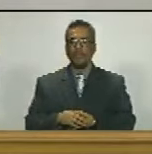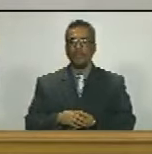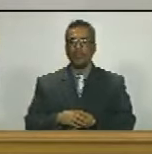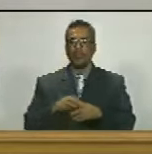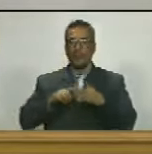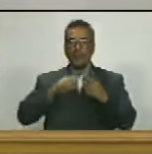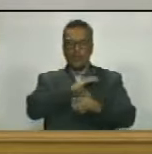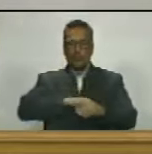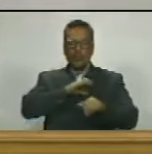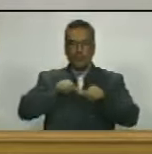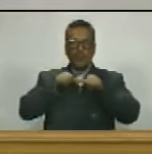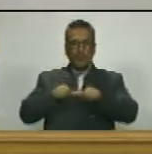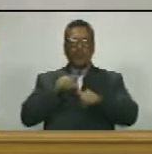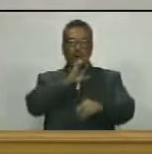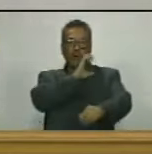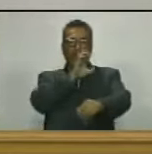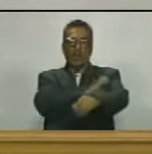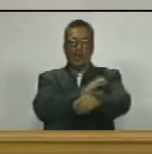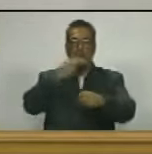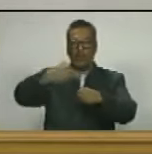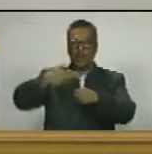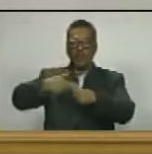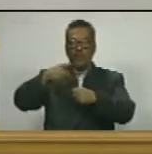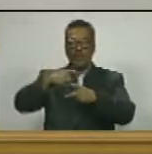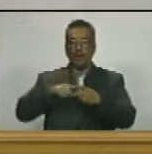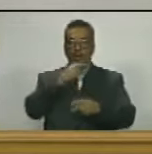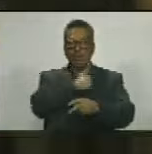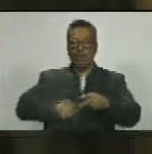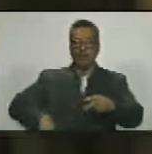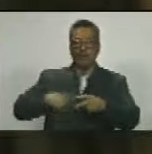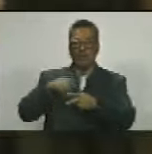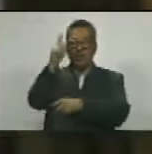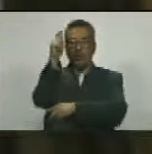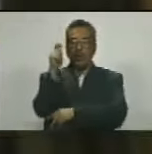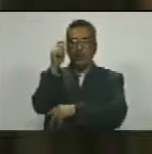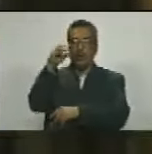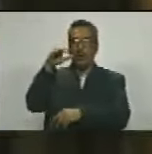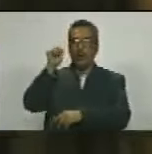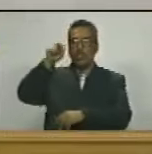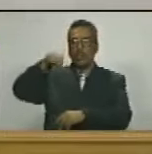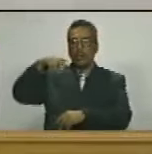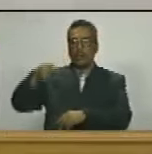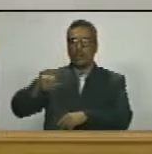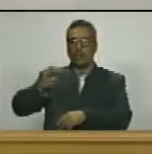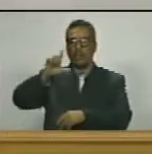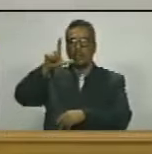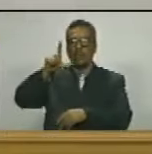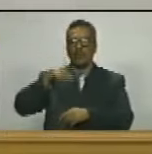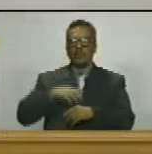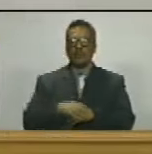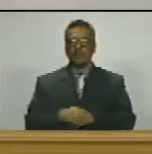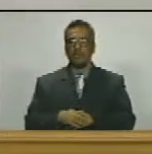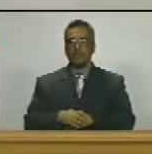comisión permanente de energía y petróleo presidente diputado ángel rodríguez gamboa